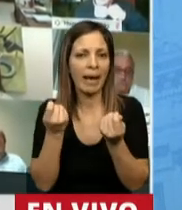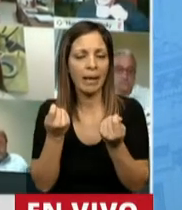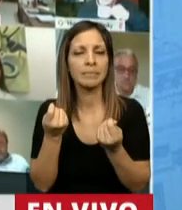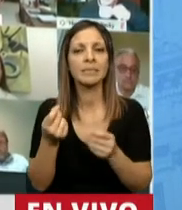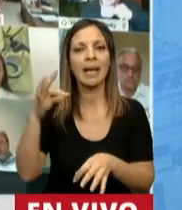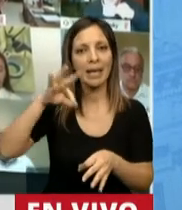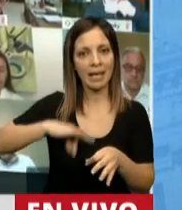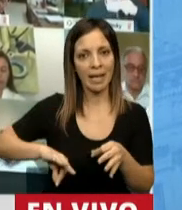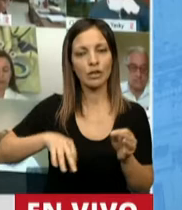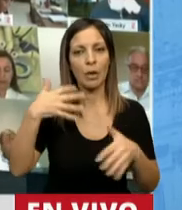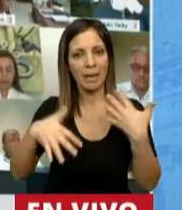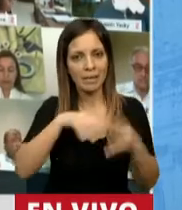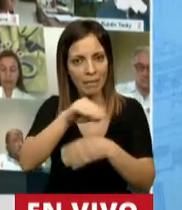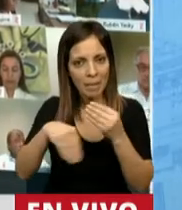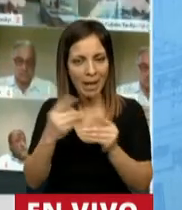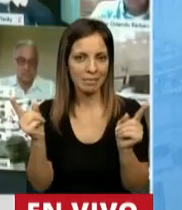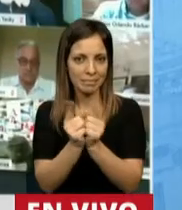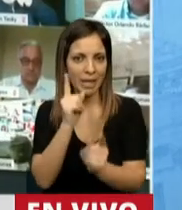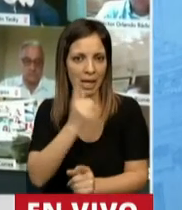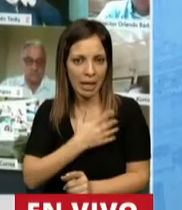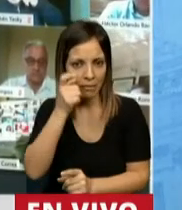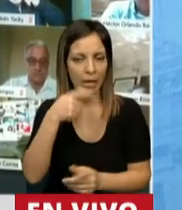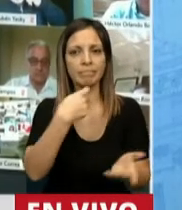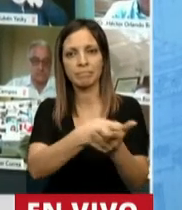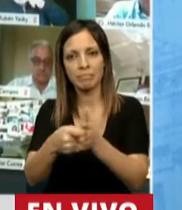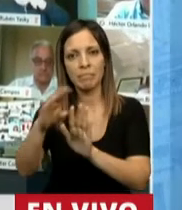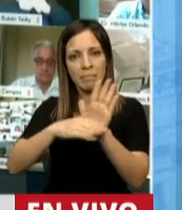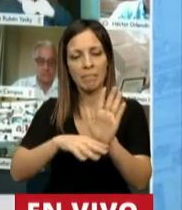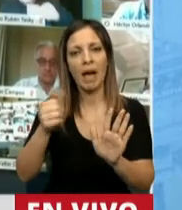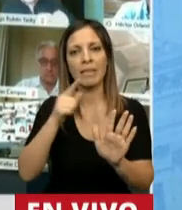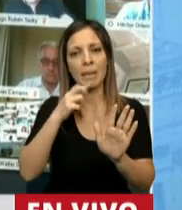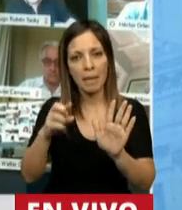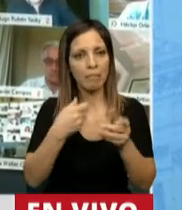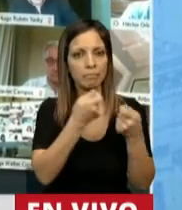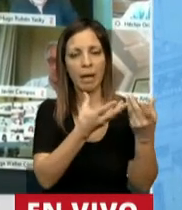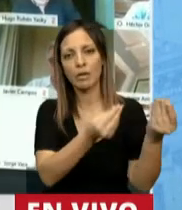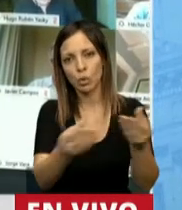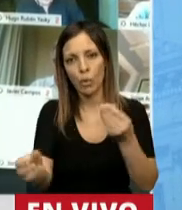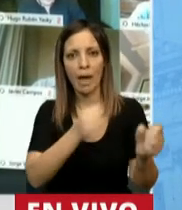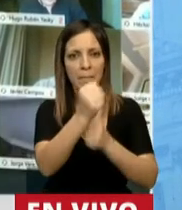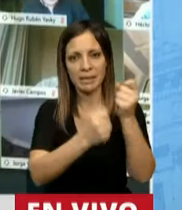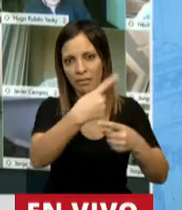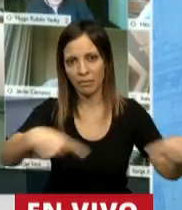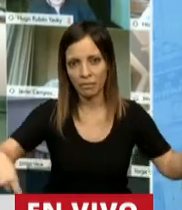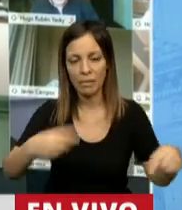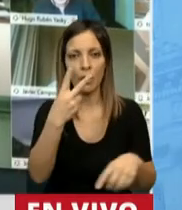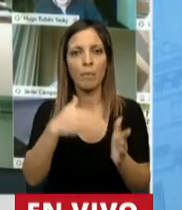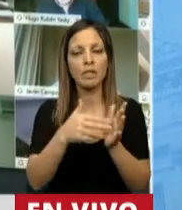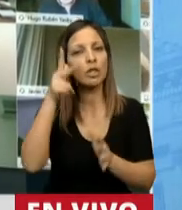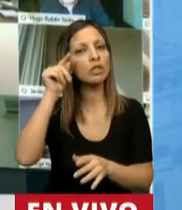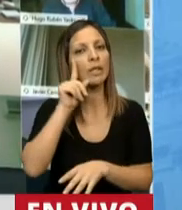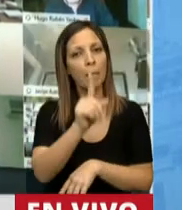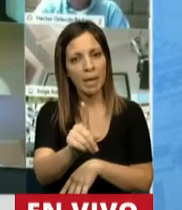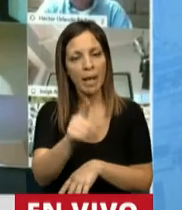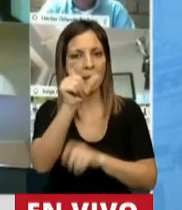más de 9 millones de argentinos en Argentina, para pagar el ATP, que beneficia 310.000 empresas y 2.800.000